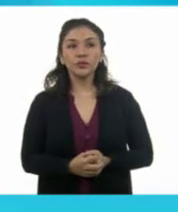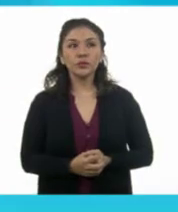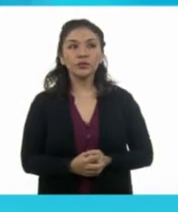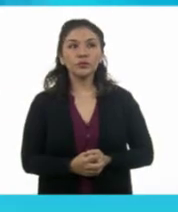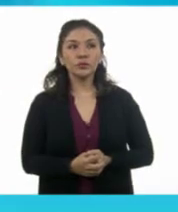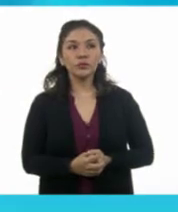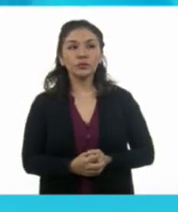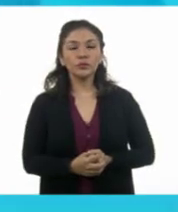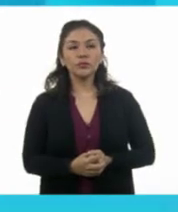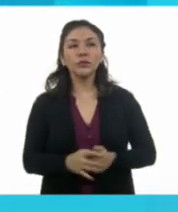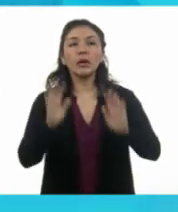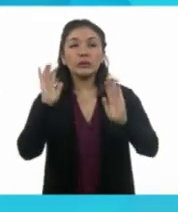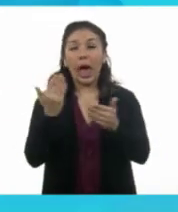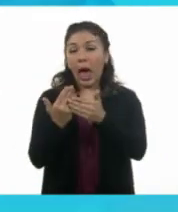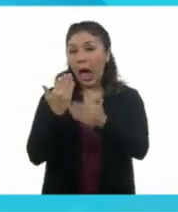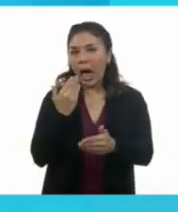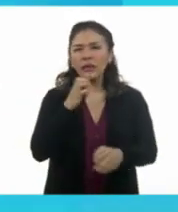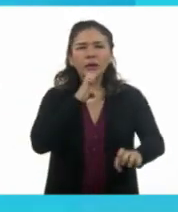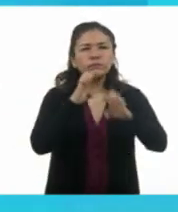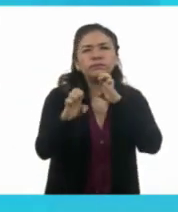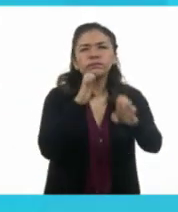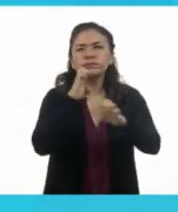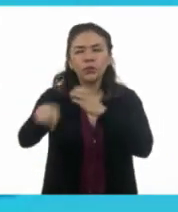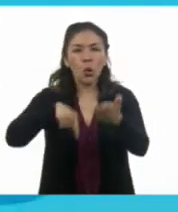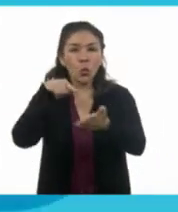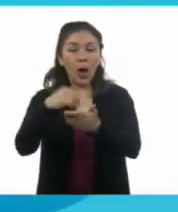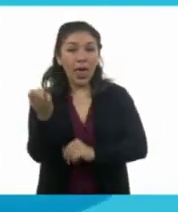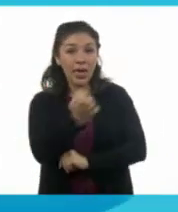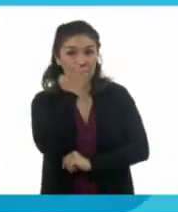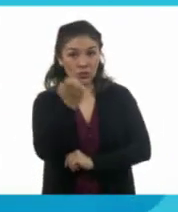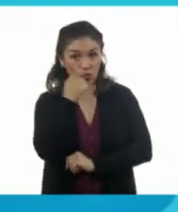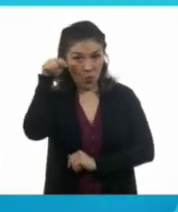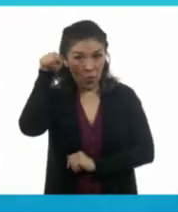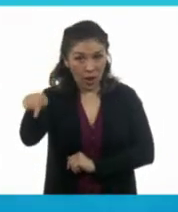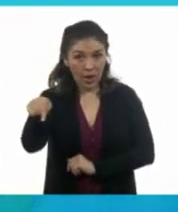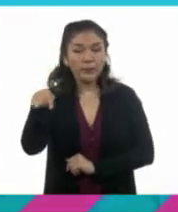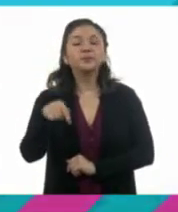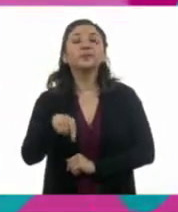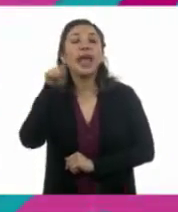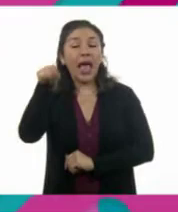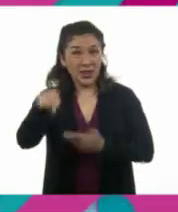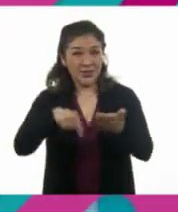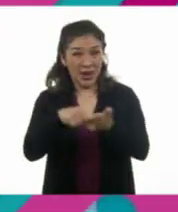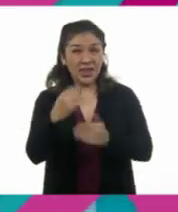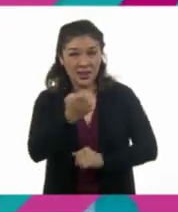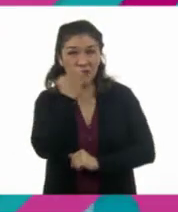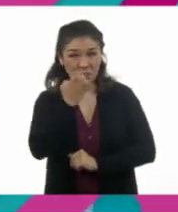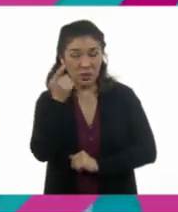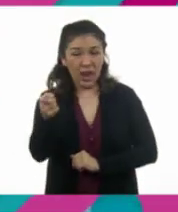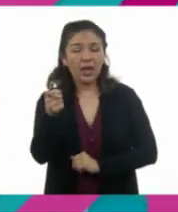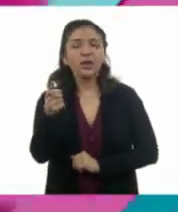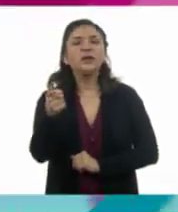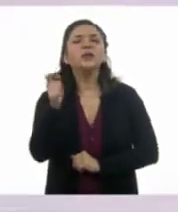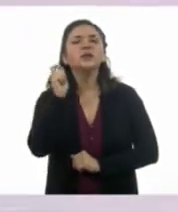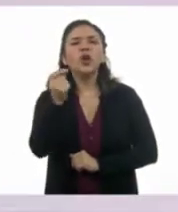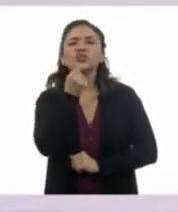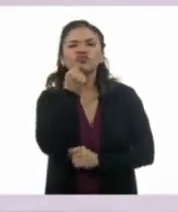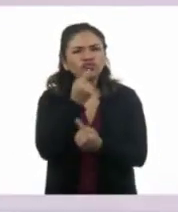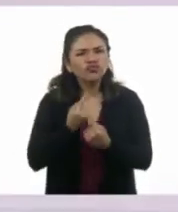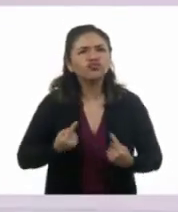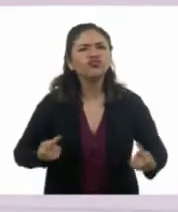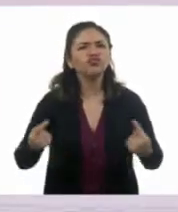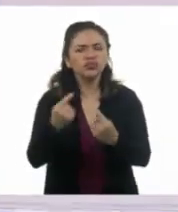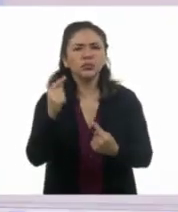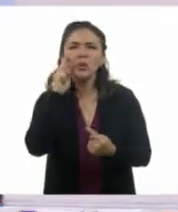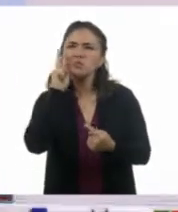Se hizo una encuesta en una escuela. En esa escuela, los niños